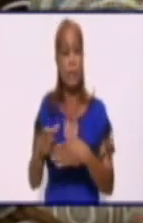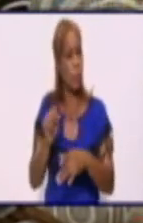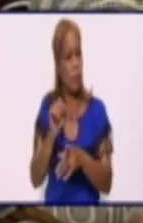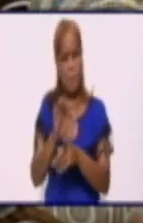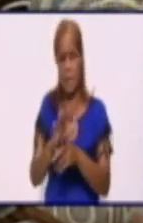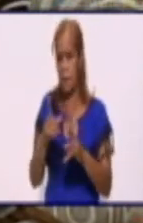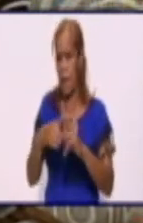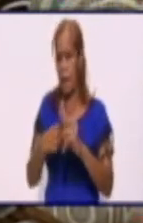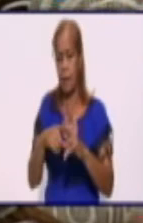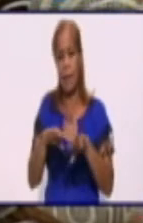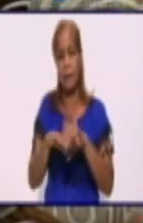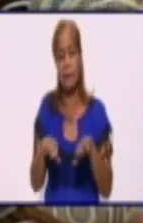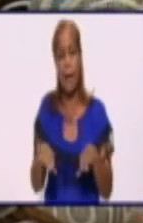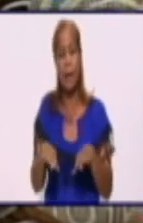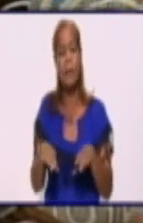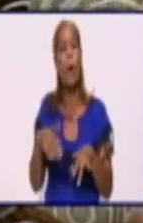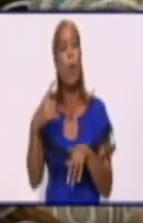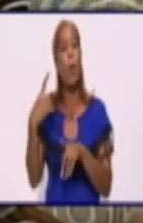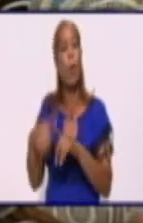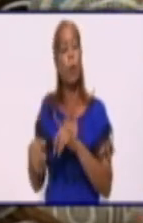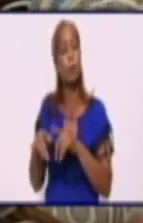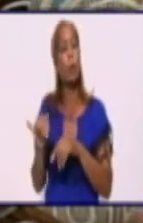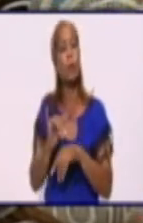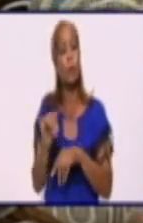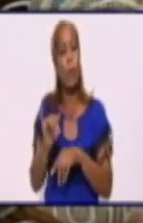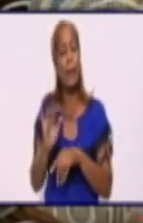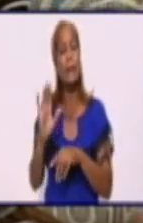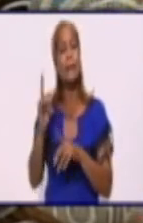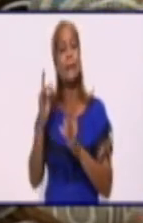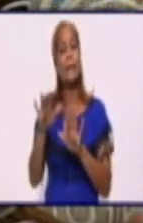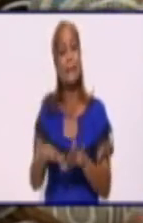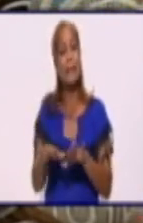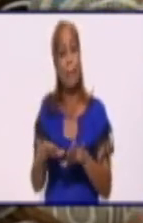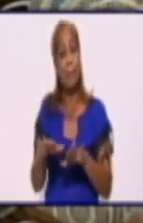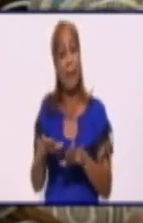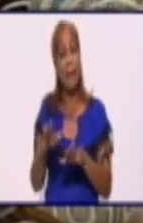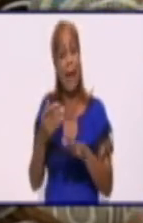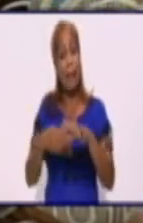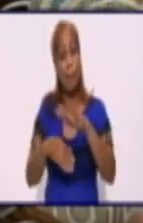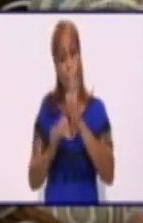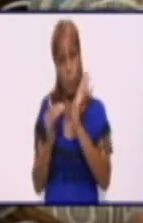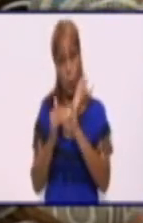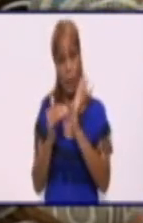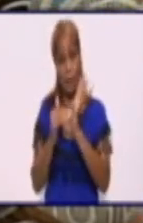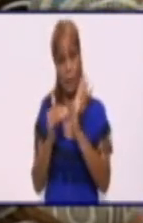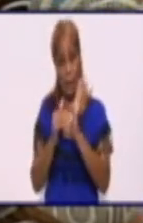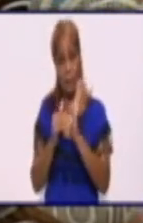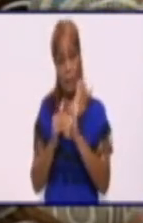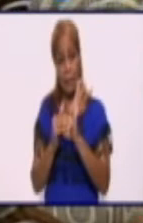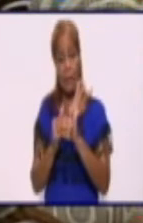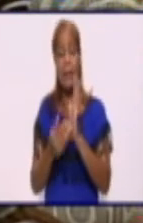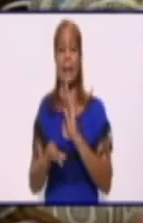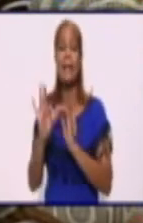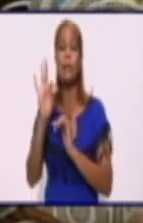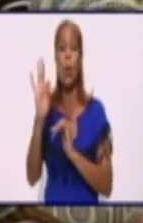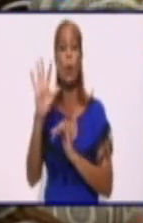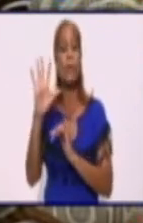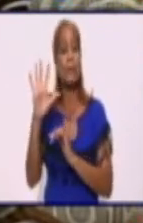de la termoeléctrica Máximo Gómez y se espera la entrada en el horario pico de la unidad 5 de Antonio Maceo, que son 85